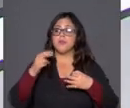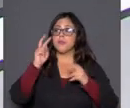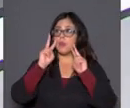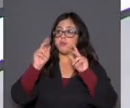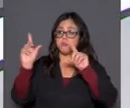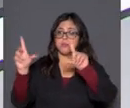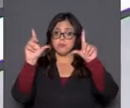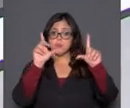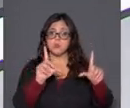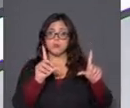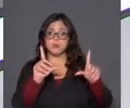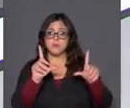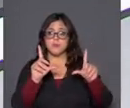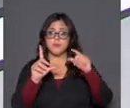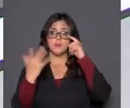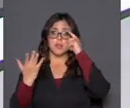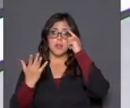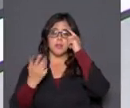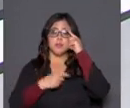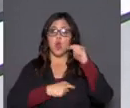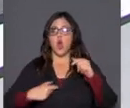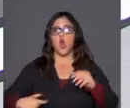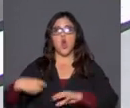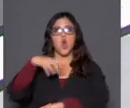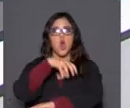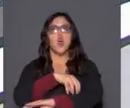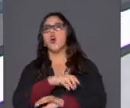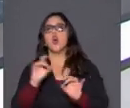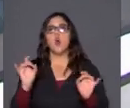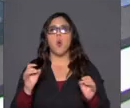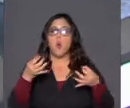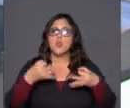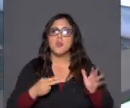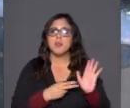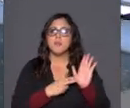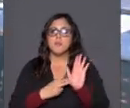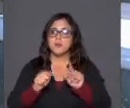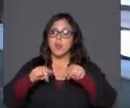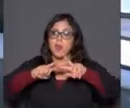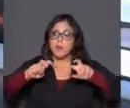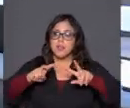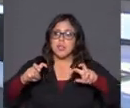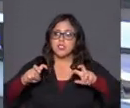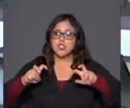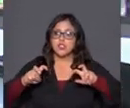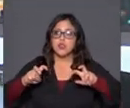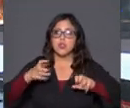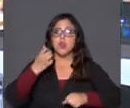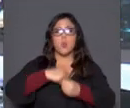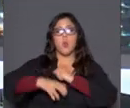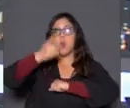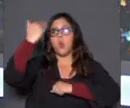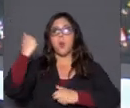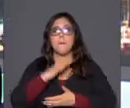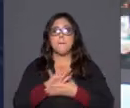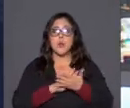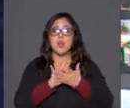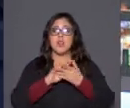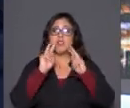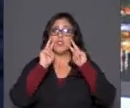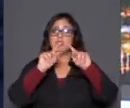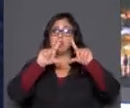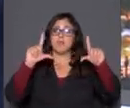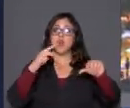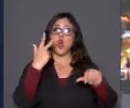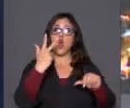pantalla, señor gobernador, justamente para mostrar que esta investigación sigue desde hace bastante tiempo. Por ejemplo, lo que tenemos allí, 8 de